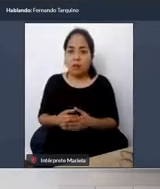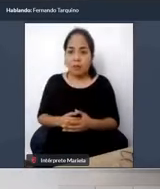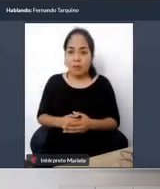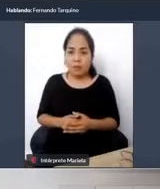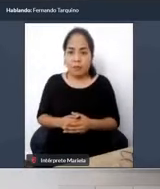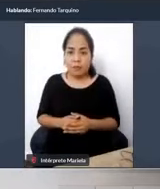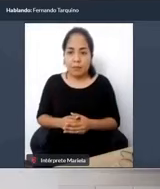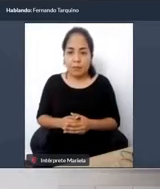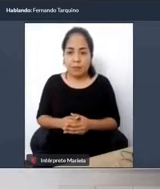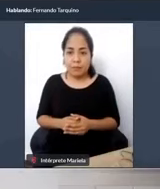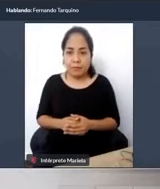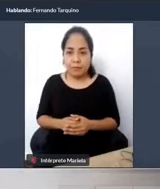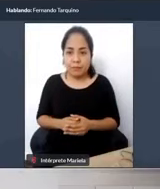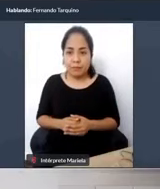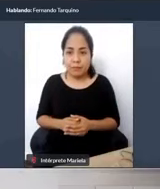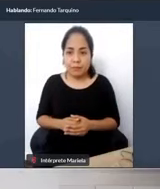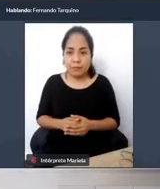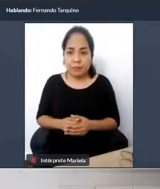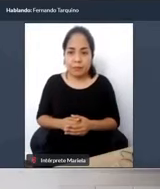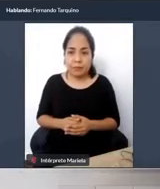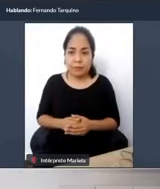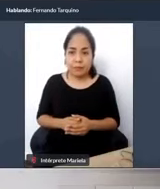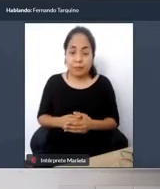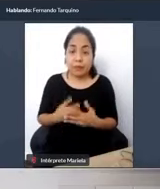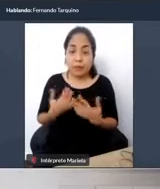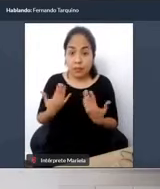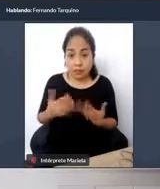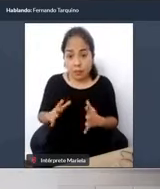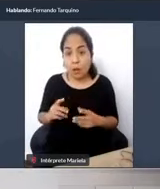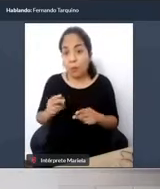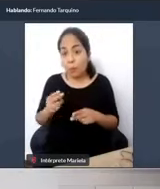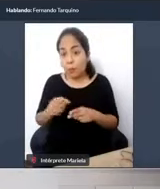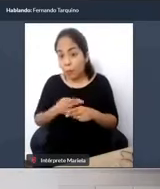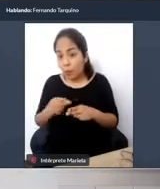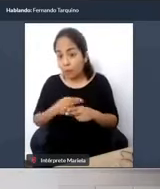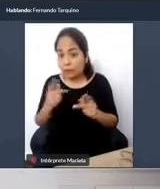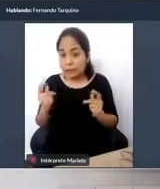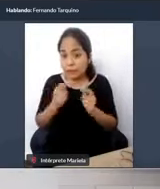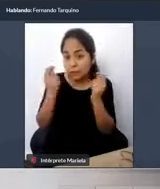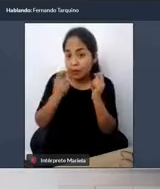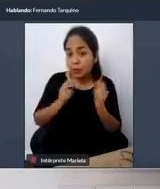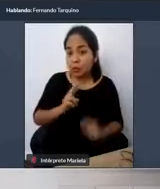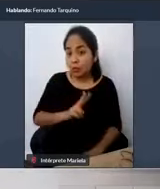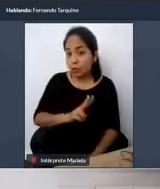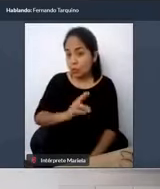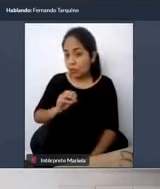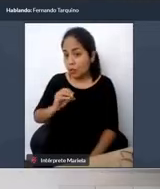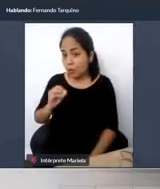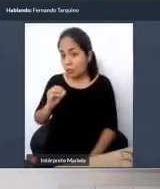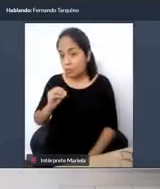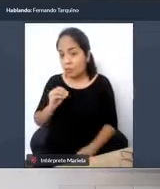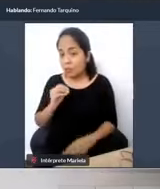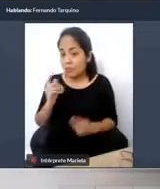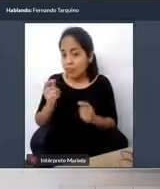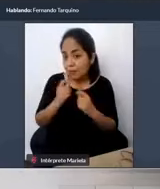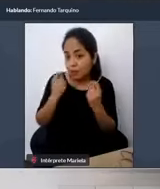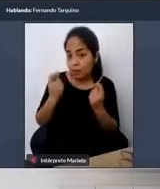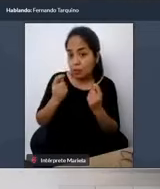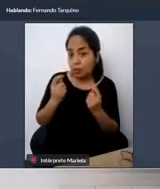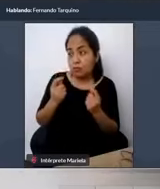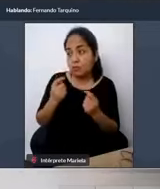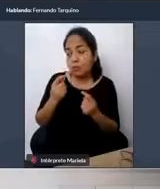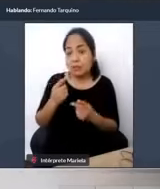y vamos a llegar al bicentenario y lo que acaba de narrar mi antecesor pues es bastante grave